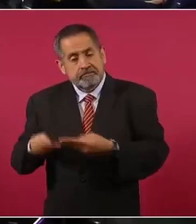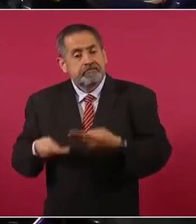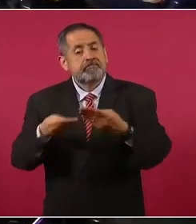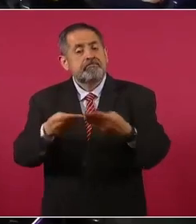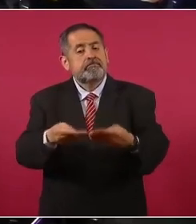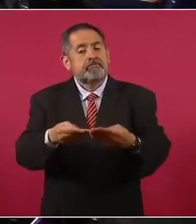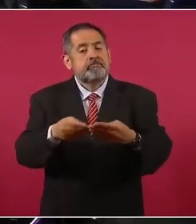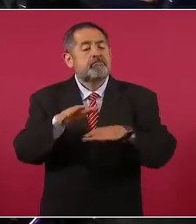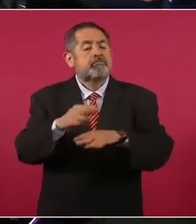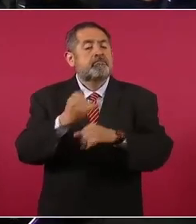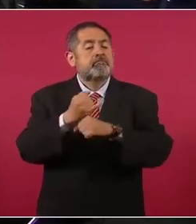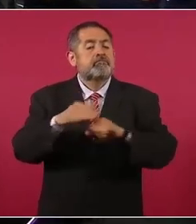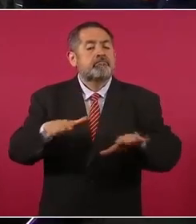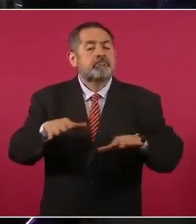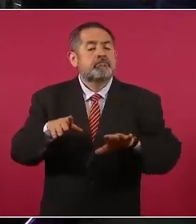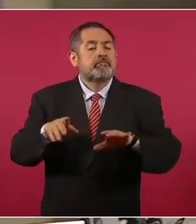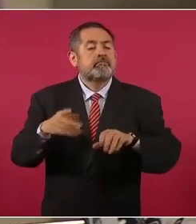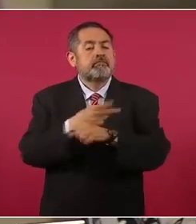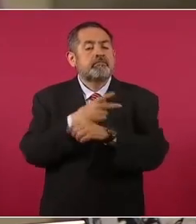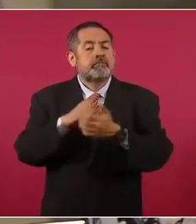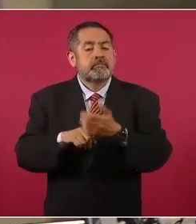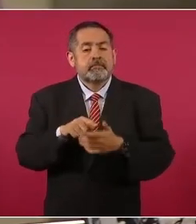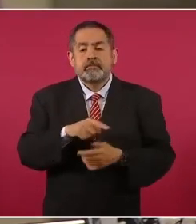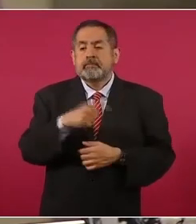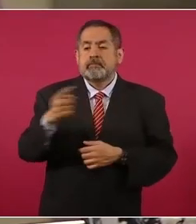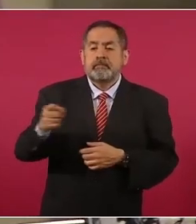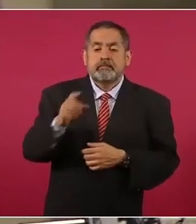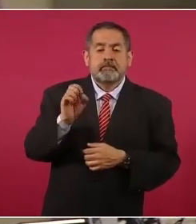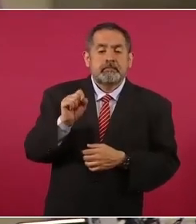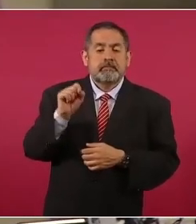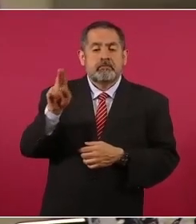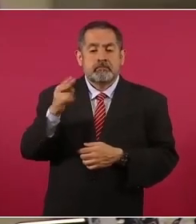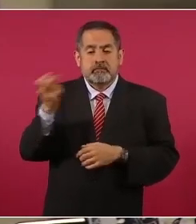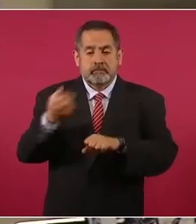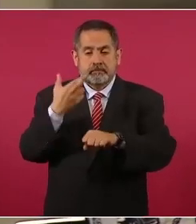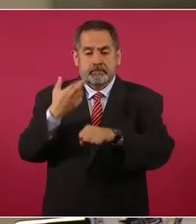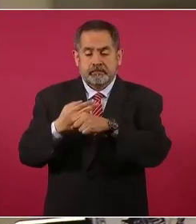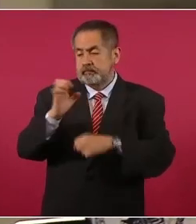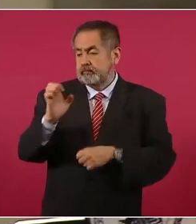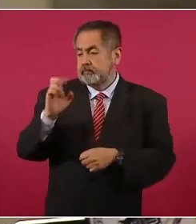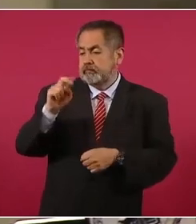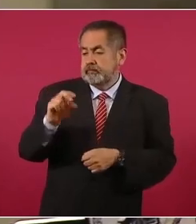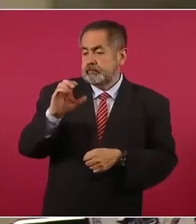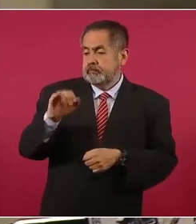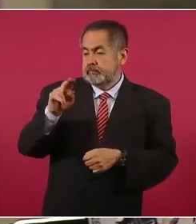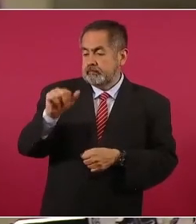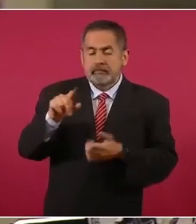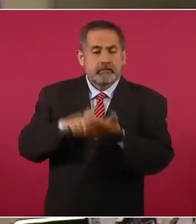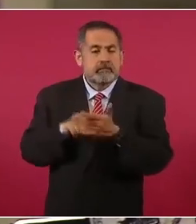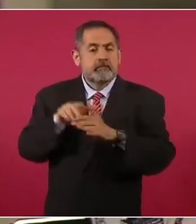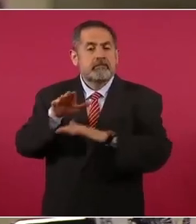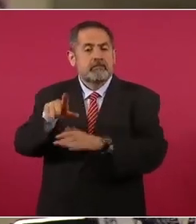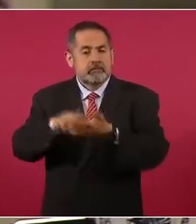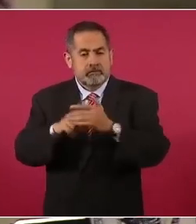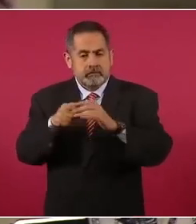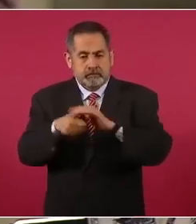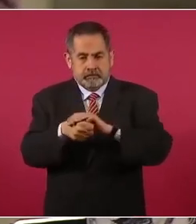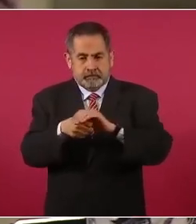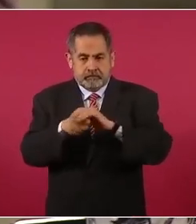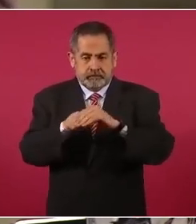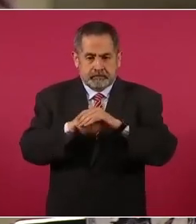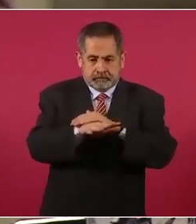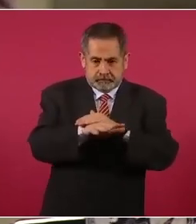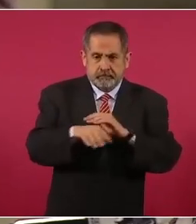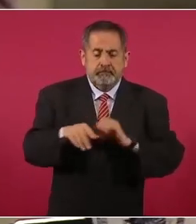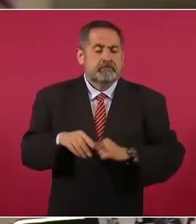información que presentó el subsecretario Alejandro Encinas respecto de la investigación del caso Ayotzinapa y